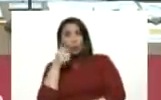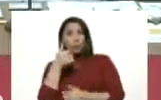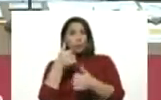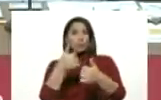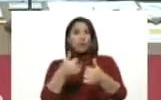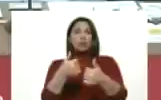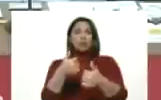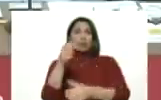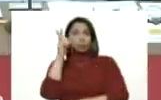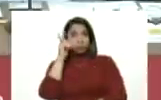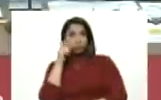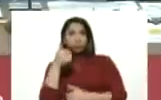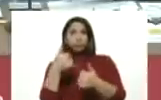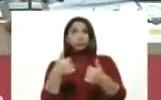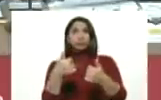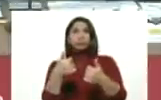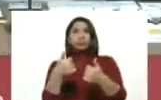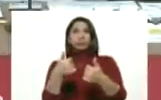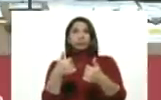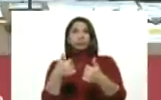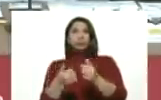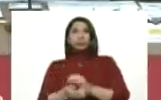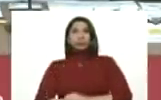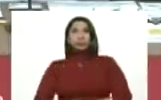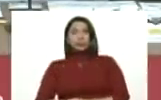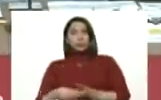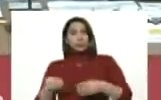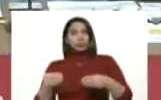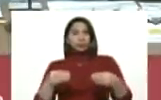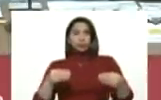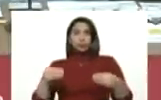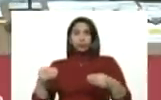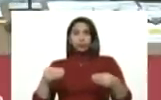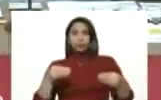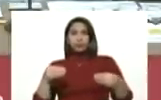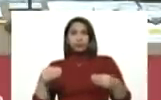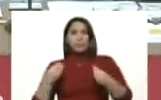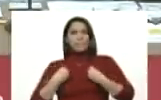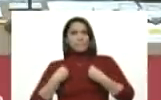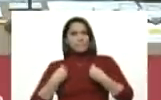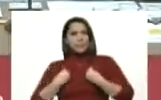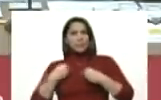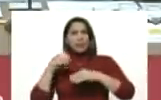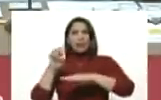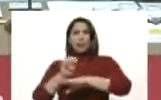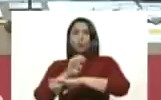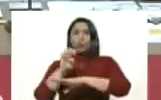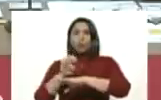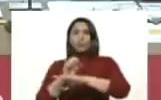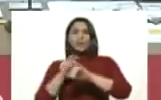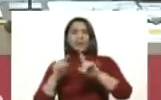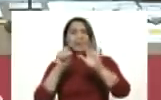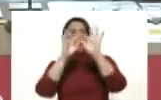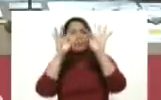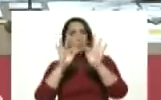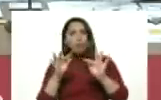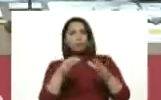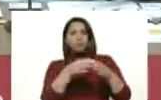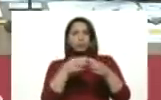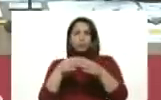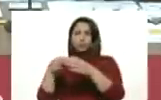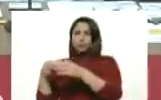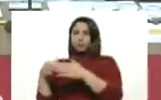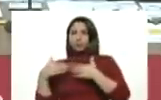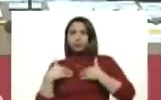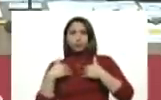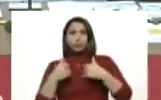Escúchenme bien. Flexibilizar la vida económica, pero de manera organizada y segura.